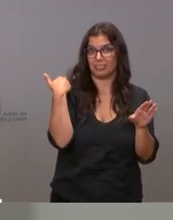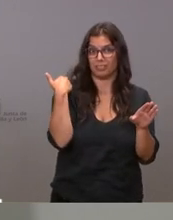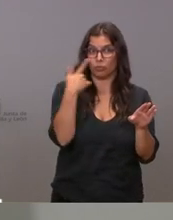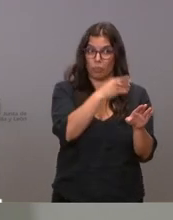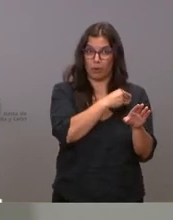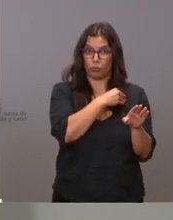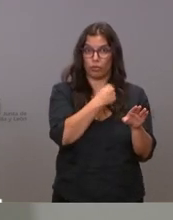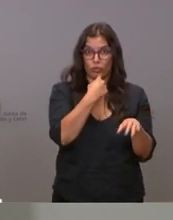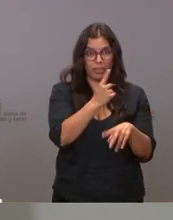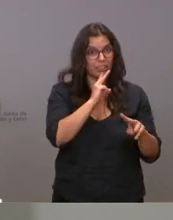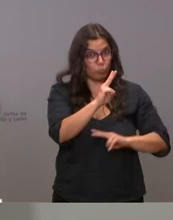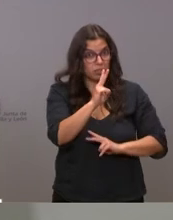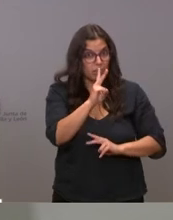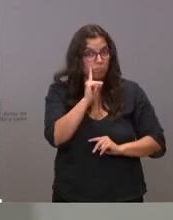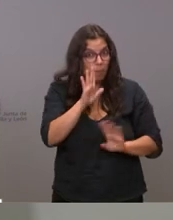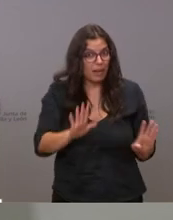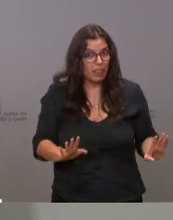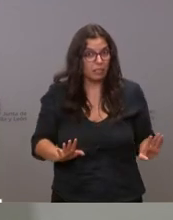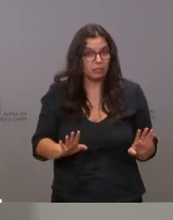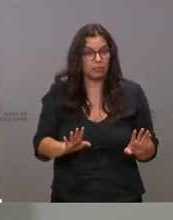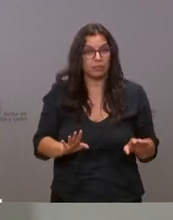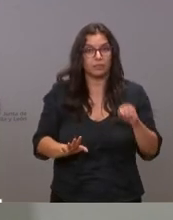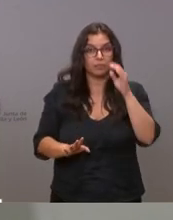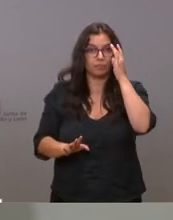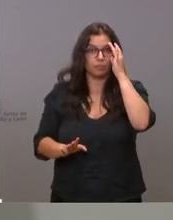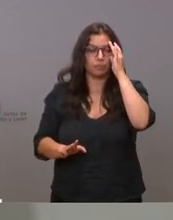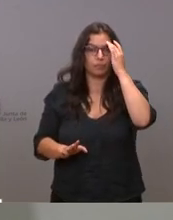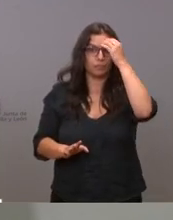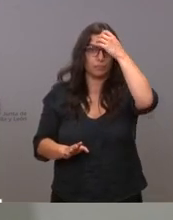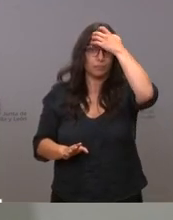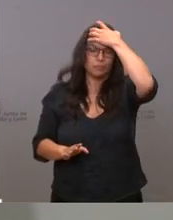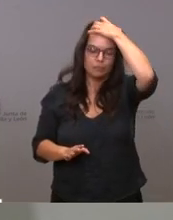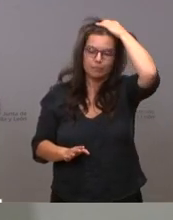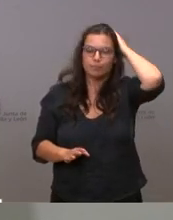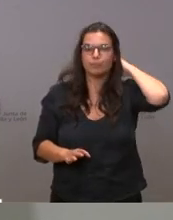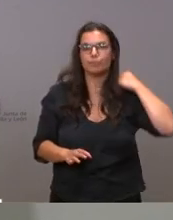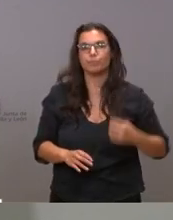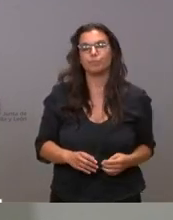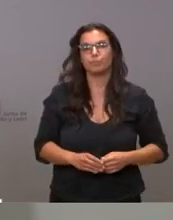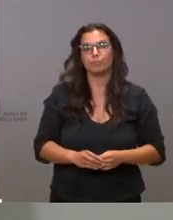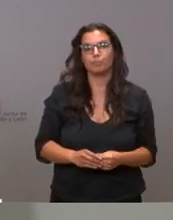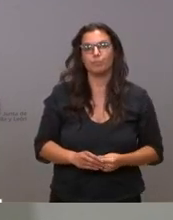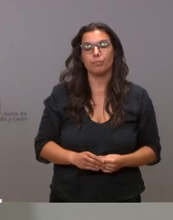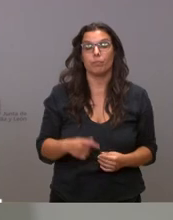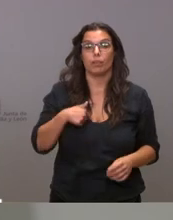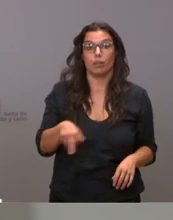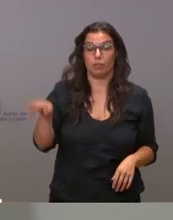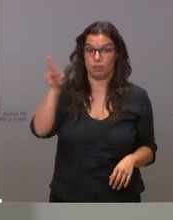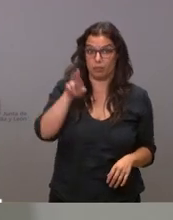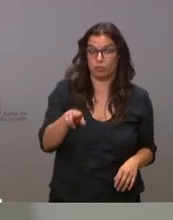eso fue lo que le dije si yo no recuerdo mal en la rueda de prensa insisto